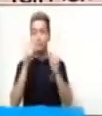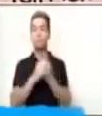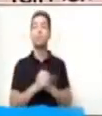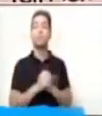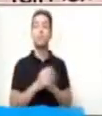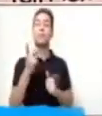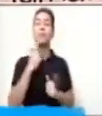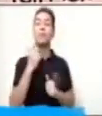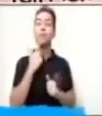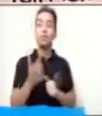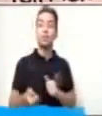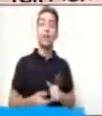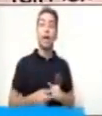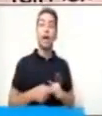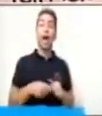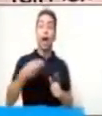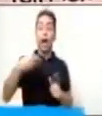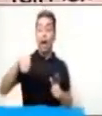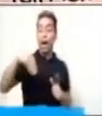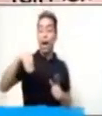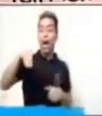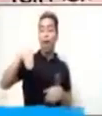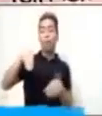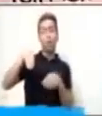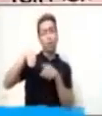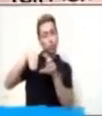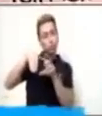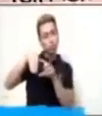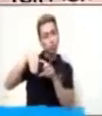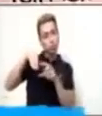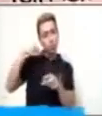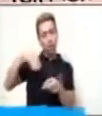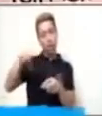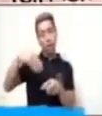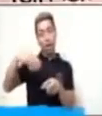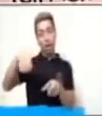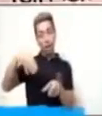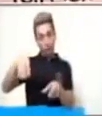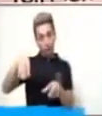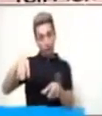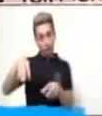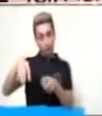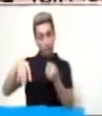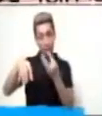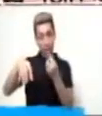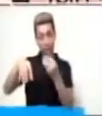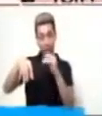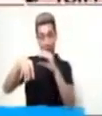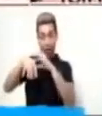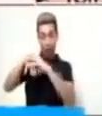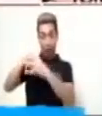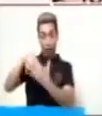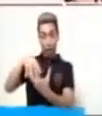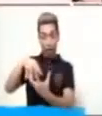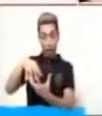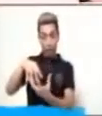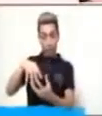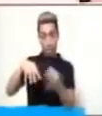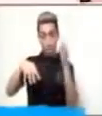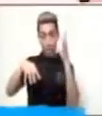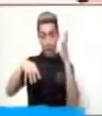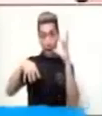Campanita, campanera, verde por fuera, blanca por dentro. Si no